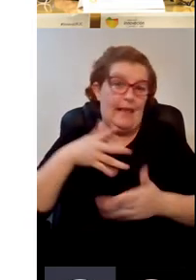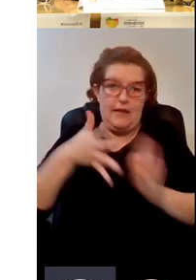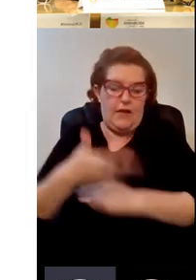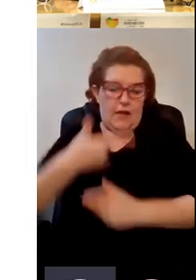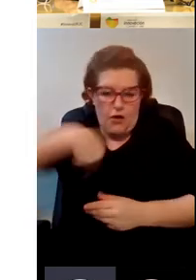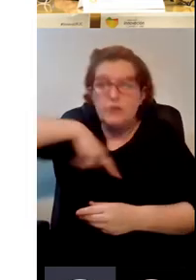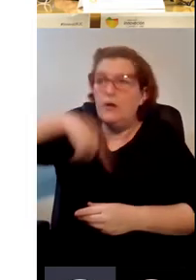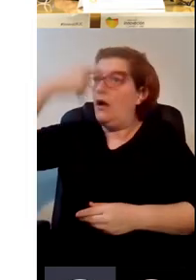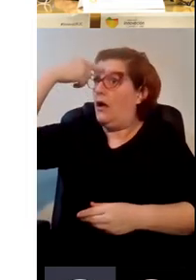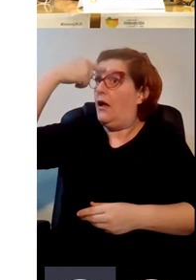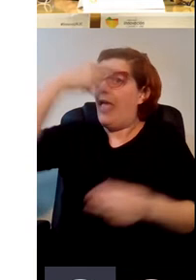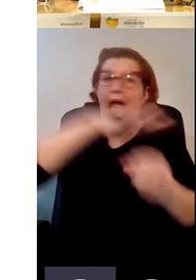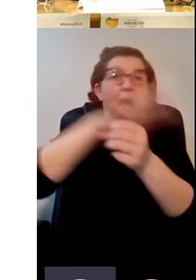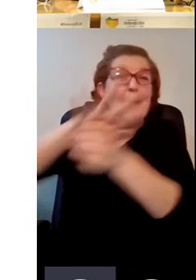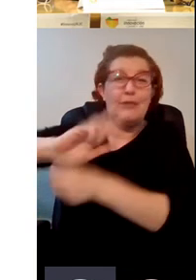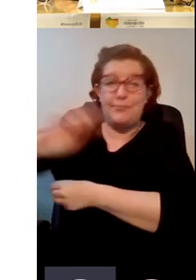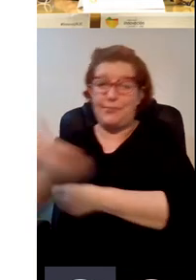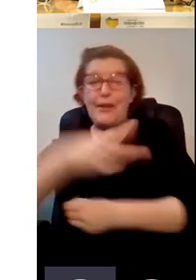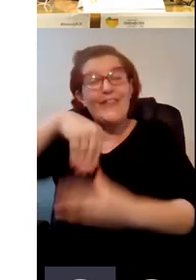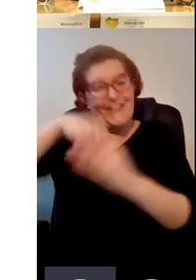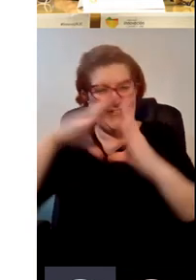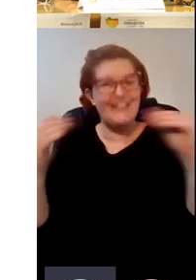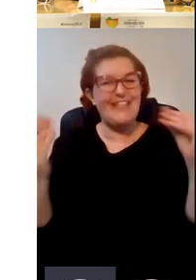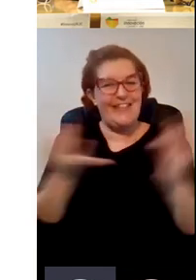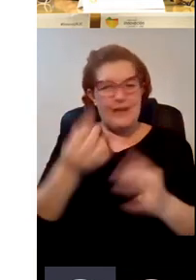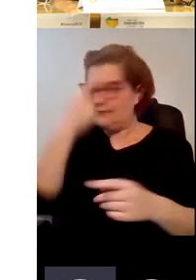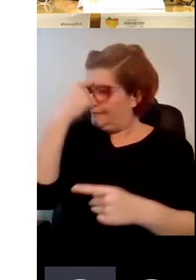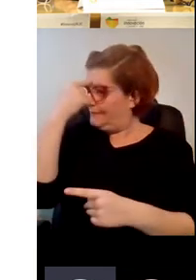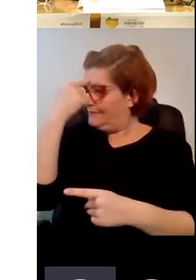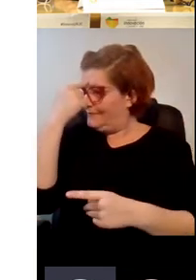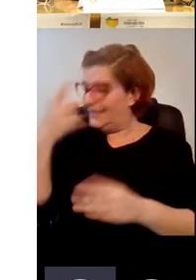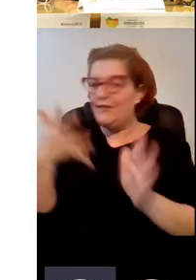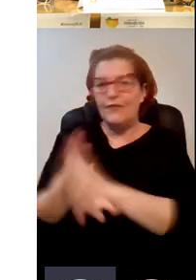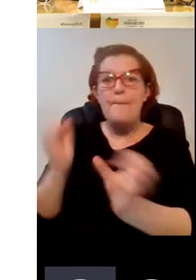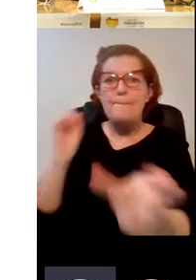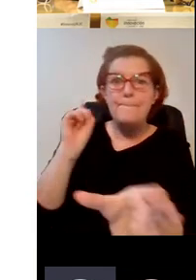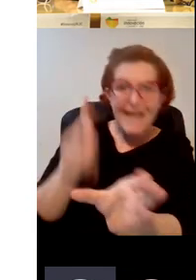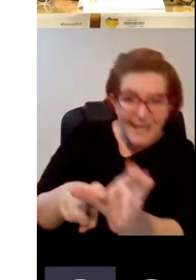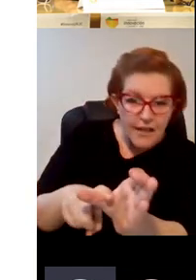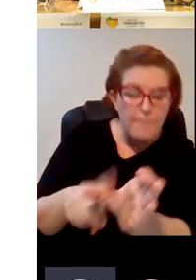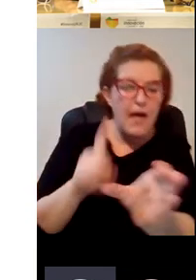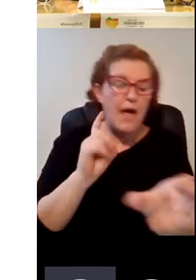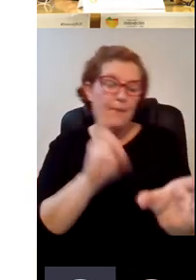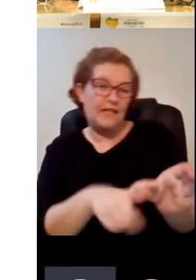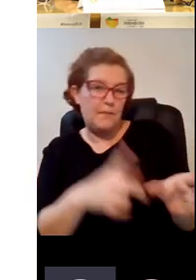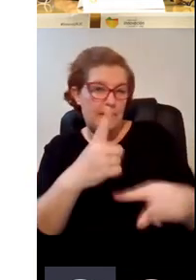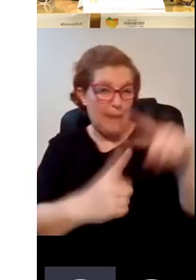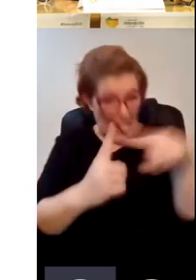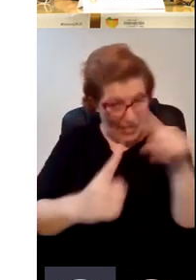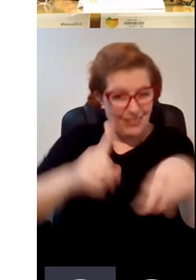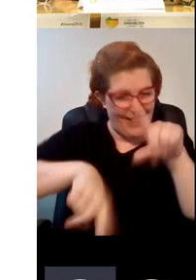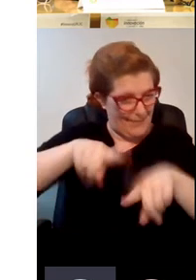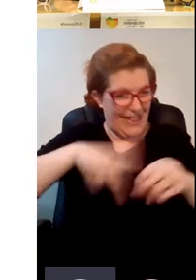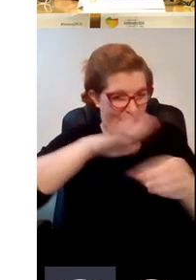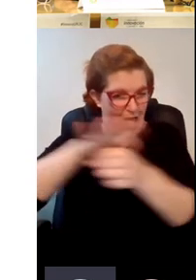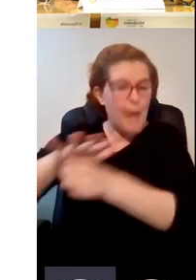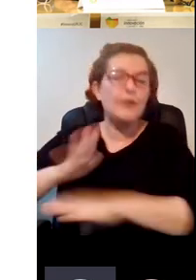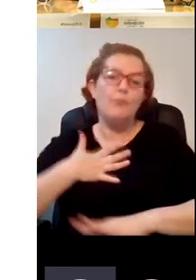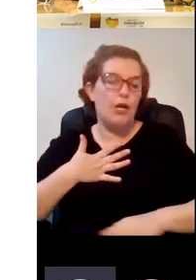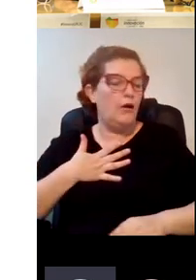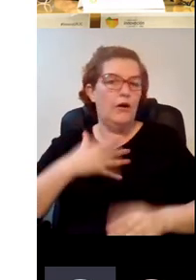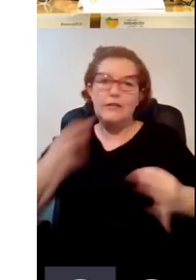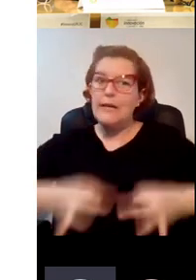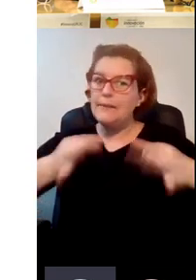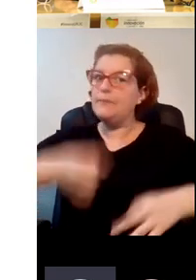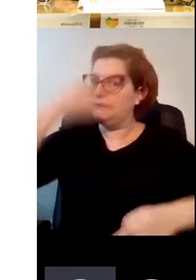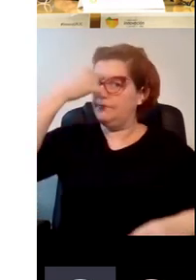en todos los ámbitos de actividad de la universidad o sea podremos intervenir más directamente en unos y menos y menos en otros pero siempre tenemos